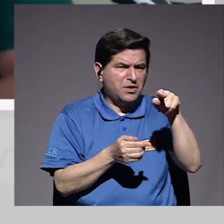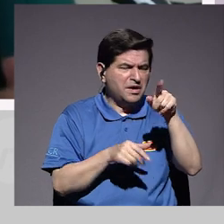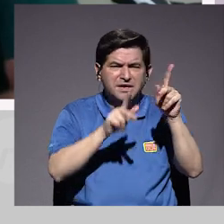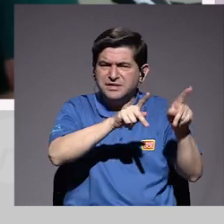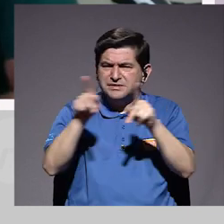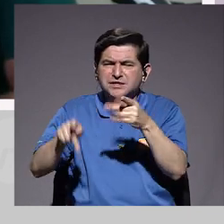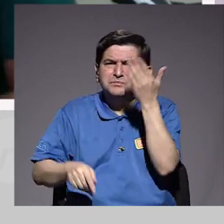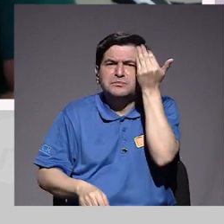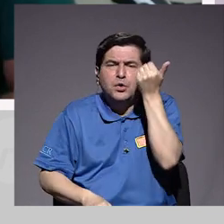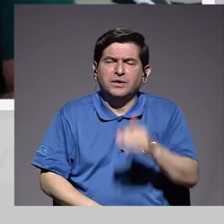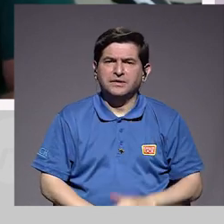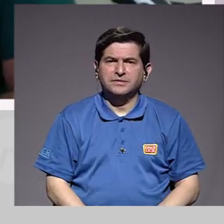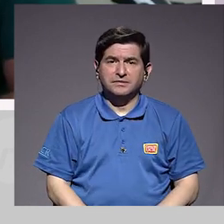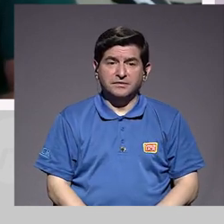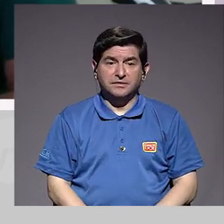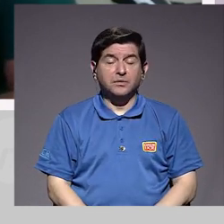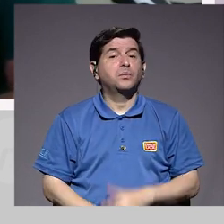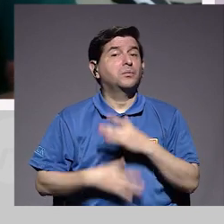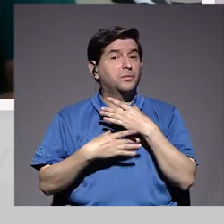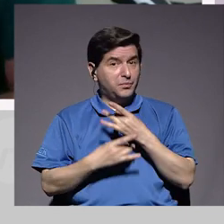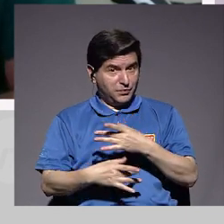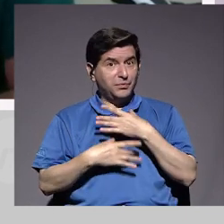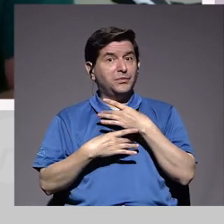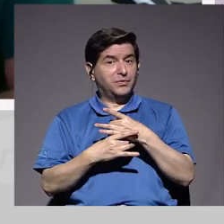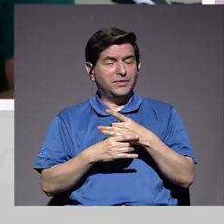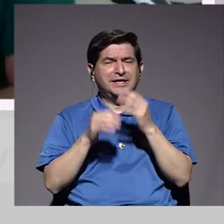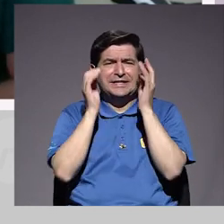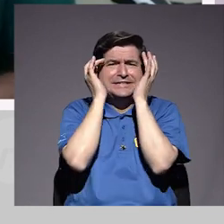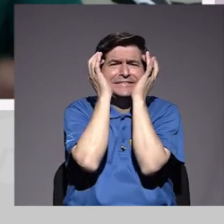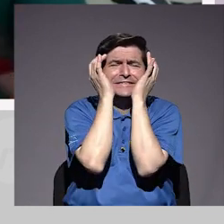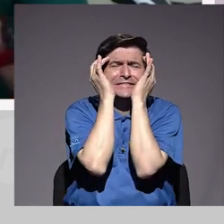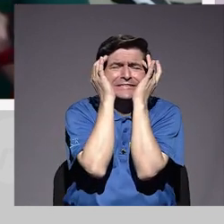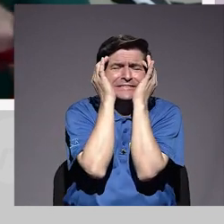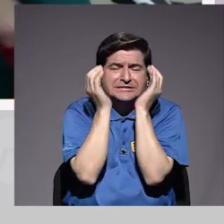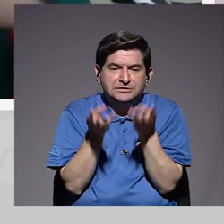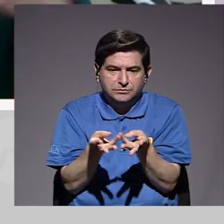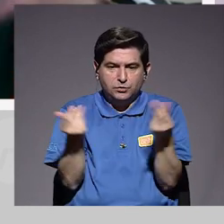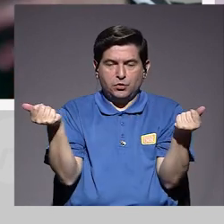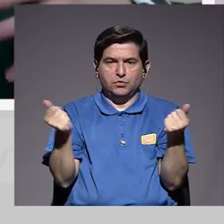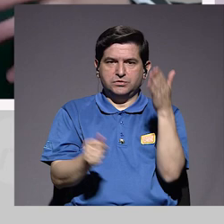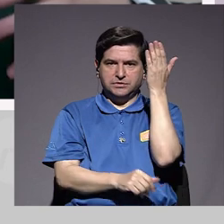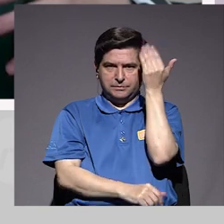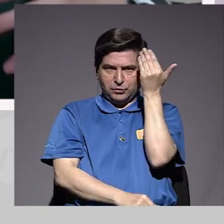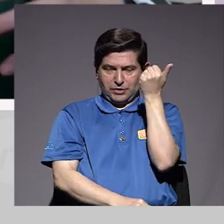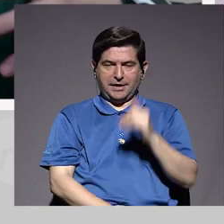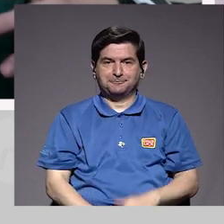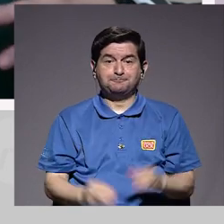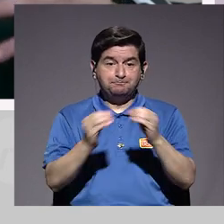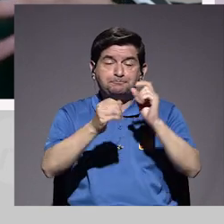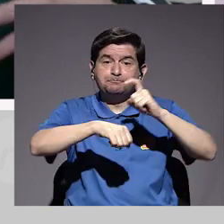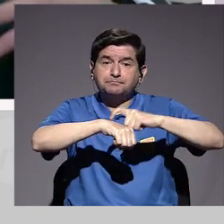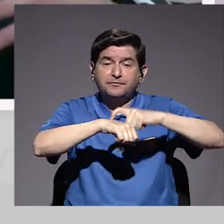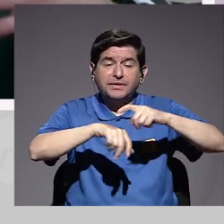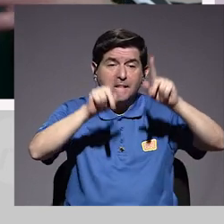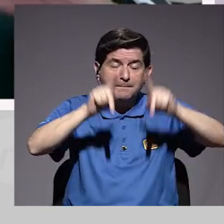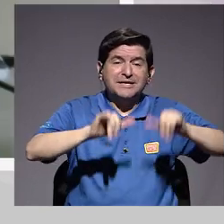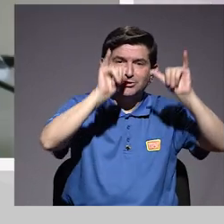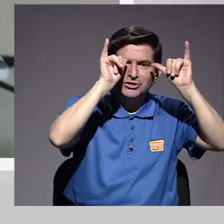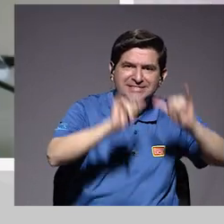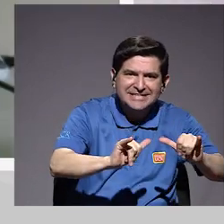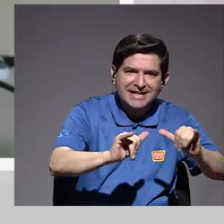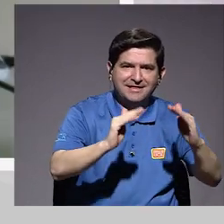Igual, súper interesante es la ansiedad que está generando esto. Porque al estar más tiempo en casa, pues si comienzan a